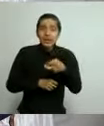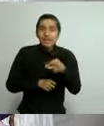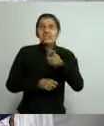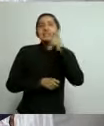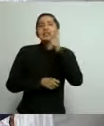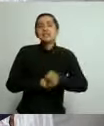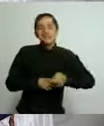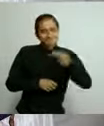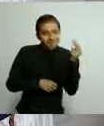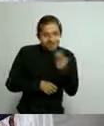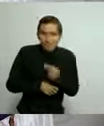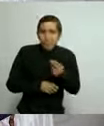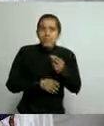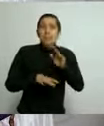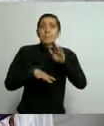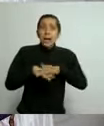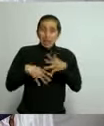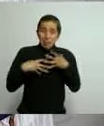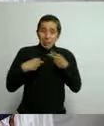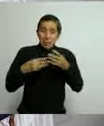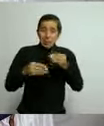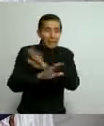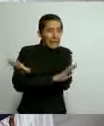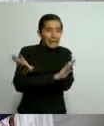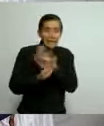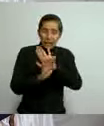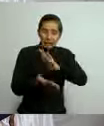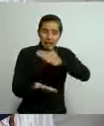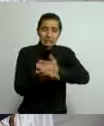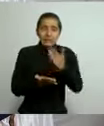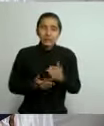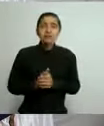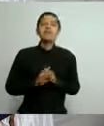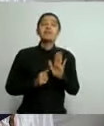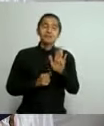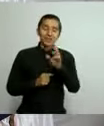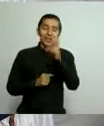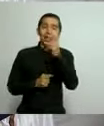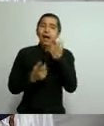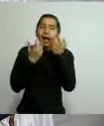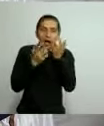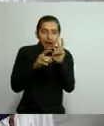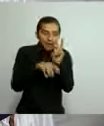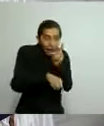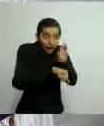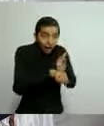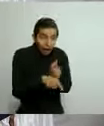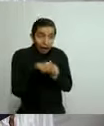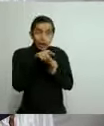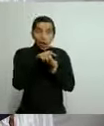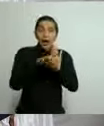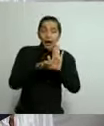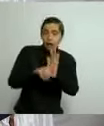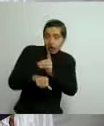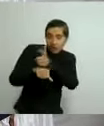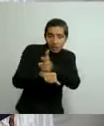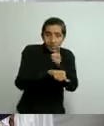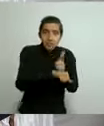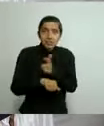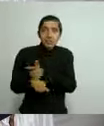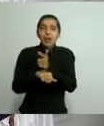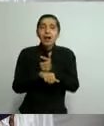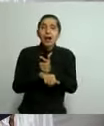rompamos la cadena de contagio, es decir, que seamos capaces de identificar las medidas de protección